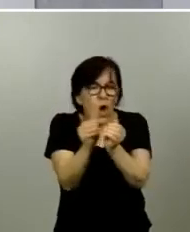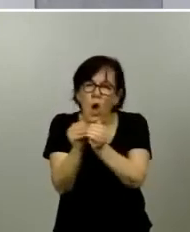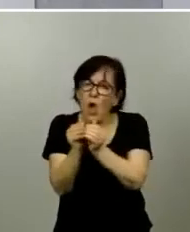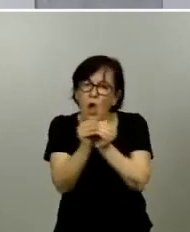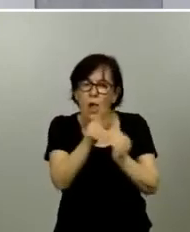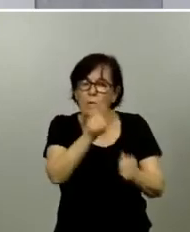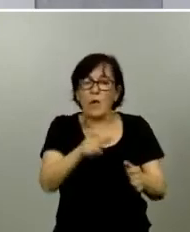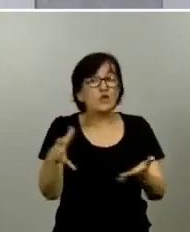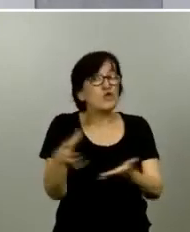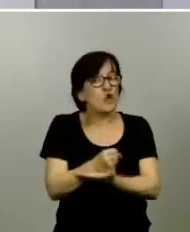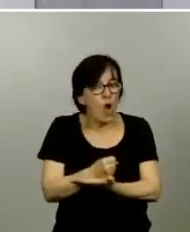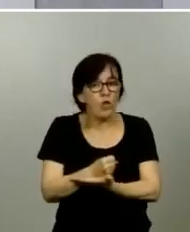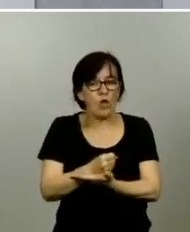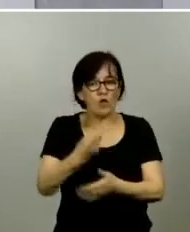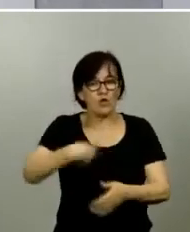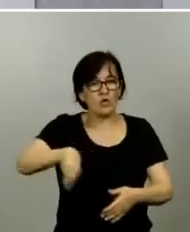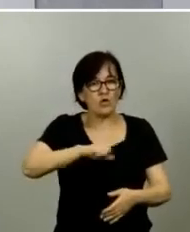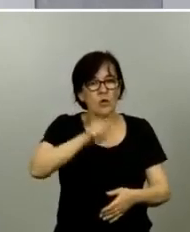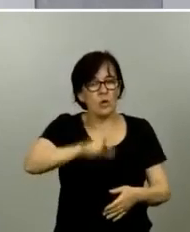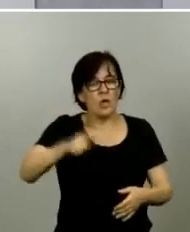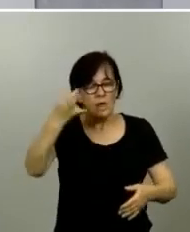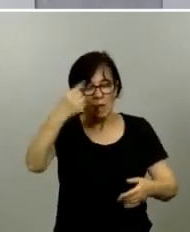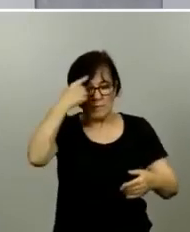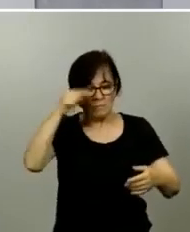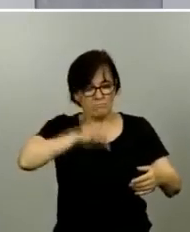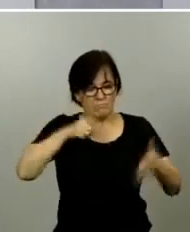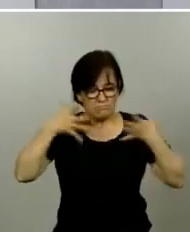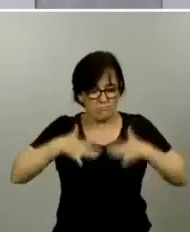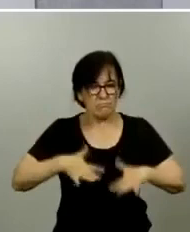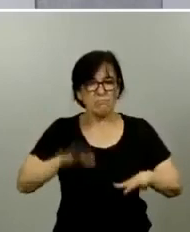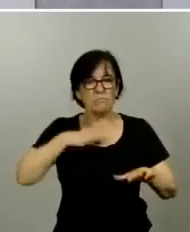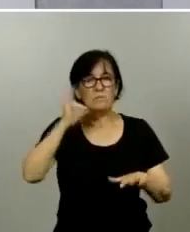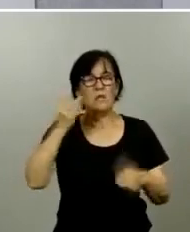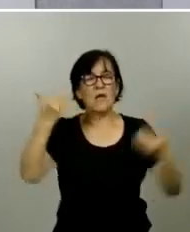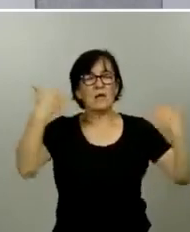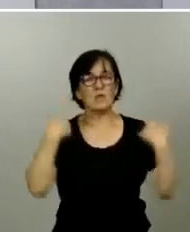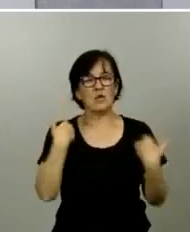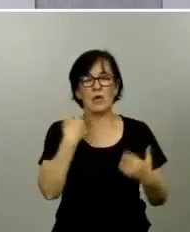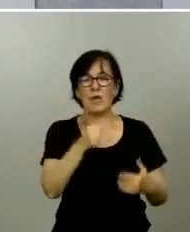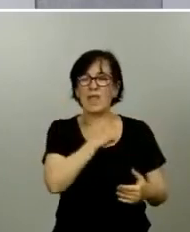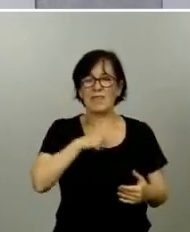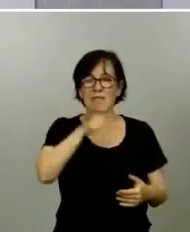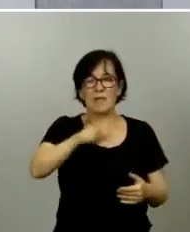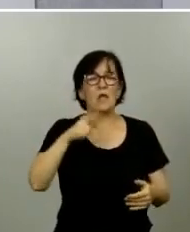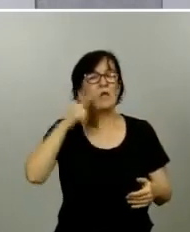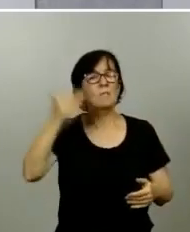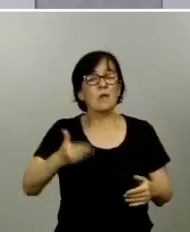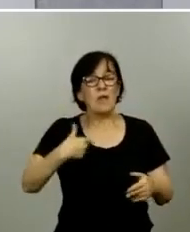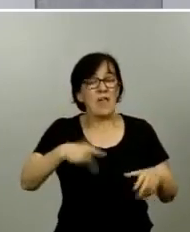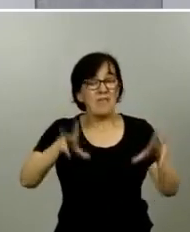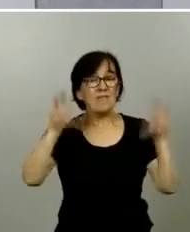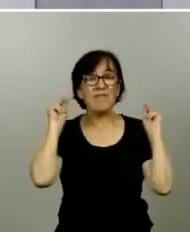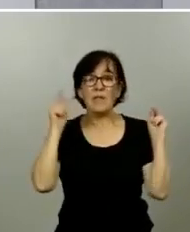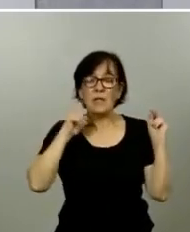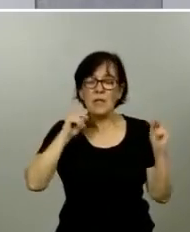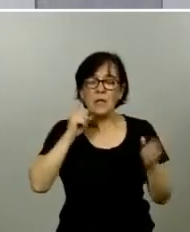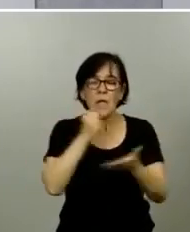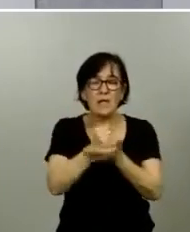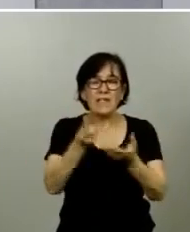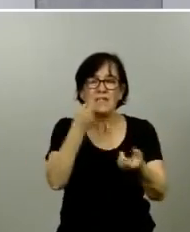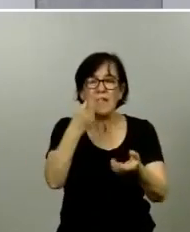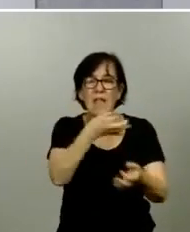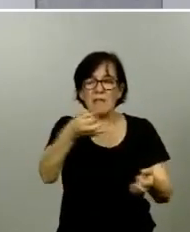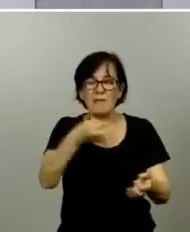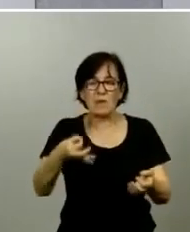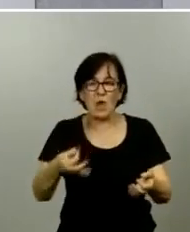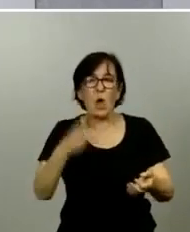hemos de concienciarnos de que la responsabilidad individual es muy muy importante esto no acaba hasta que no tengamos un tratamiento eficaz una terapia eficaz o una